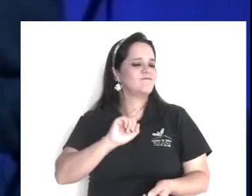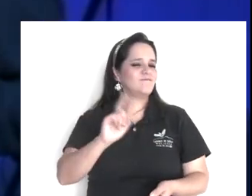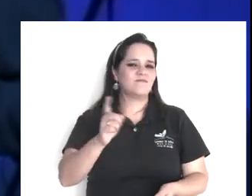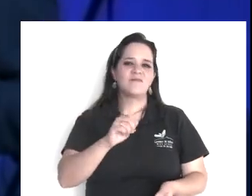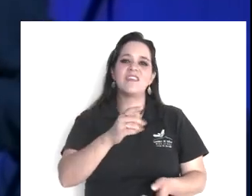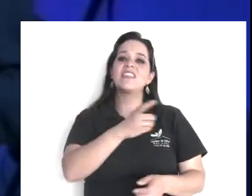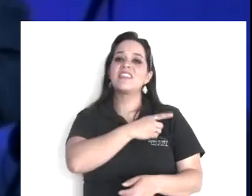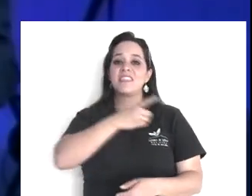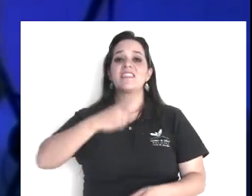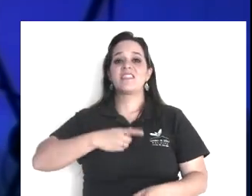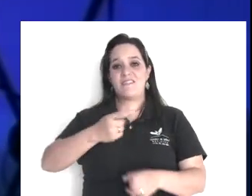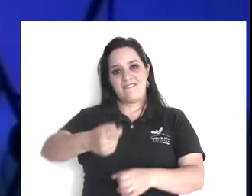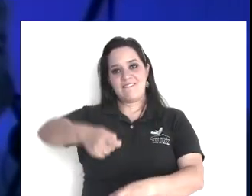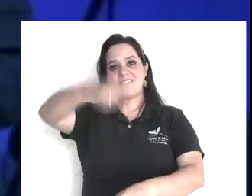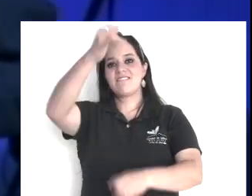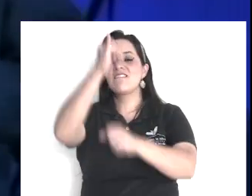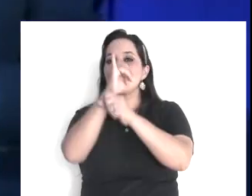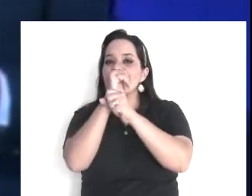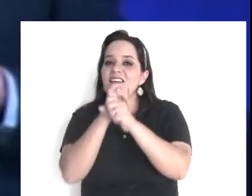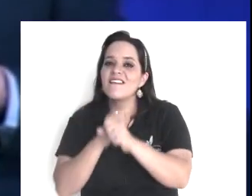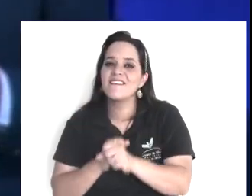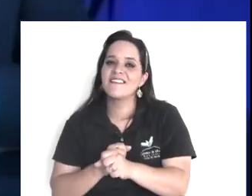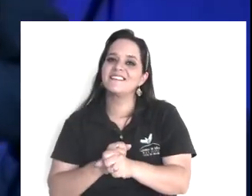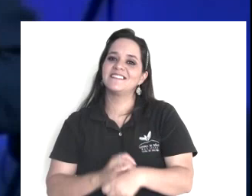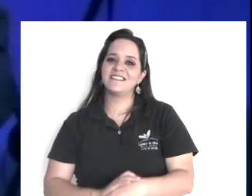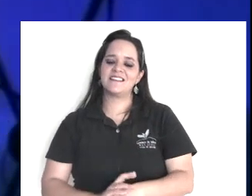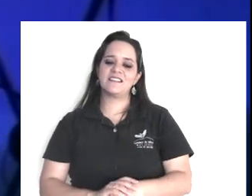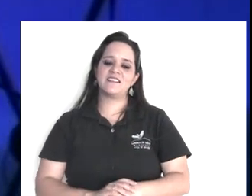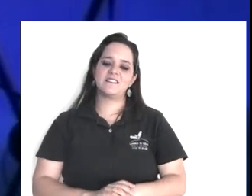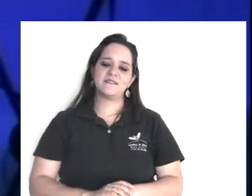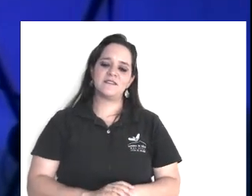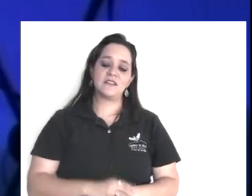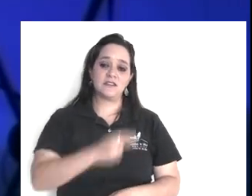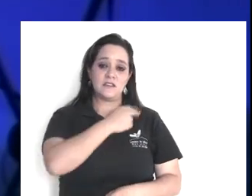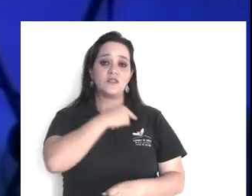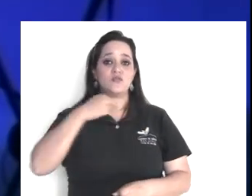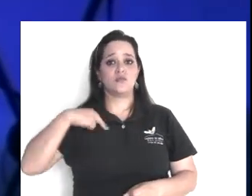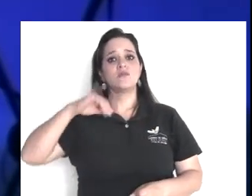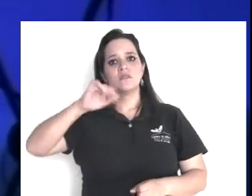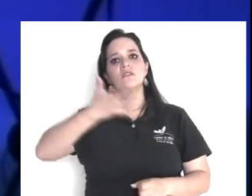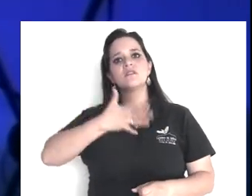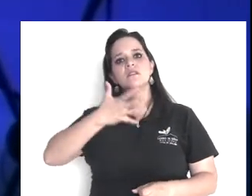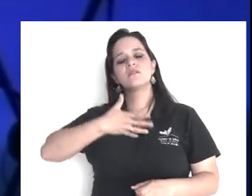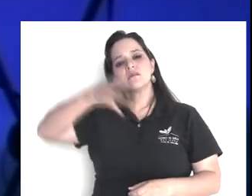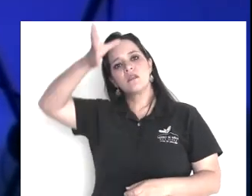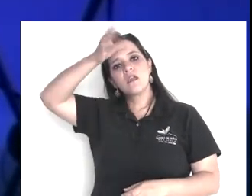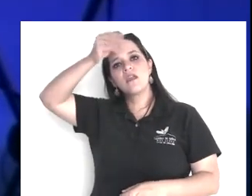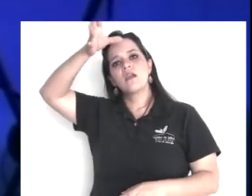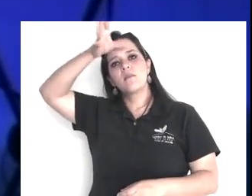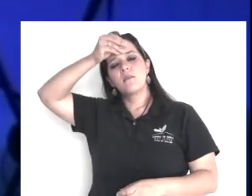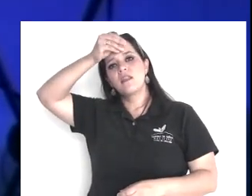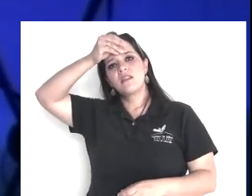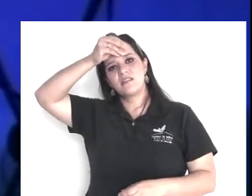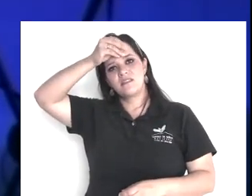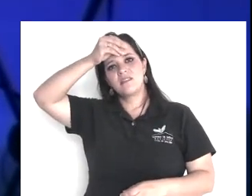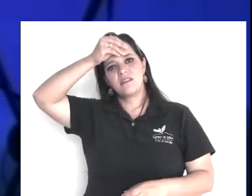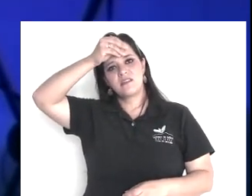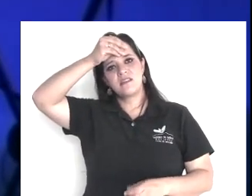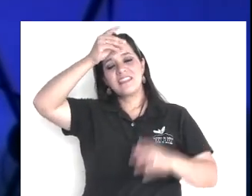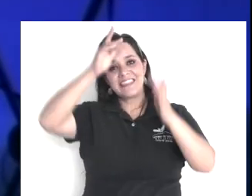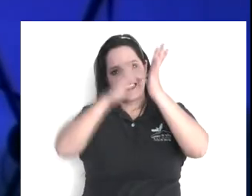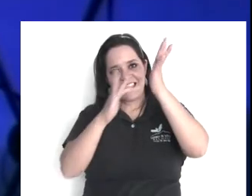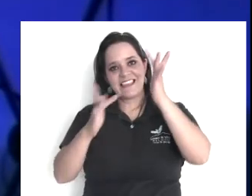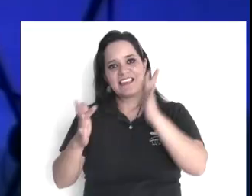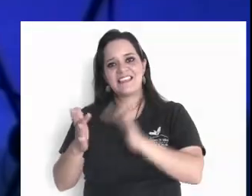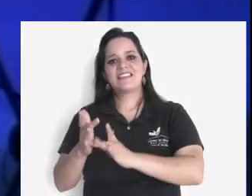él no tenía que aprender, nada, él era Dios, pero nosotros, sí, tenemos que aprender de él, entonces